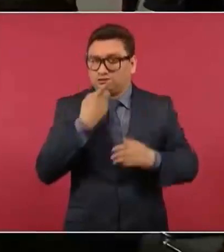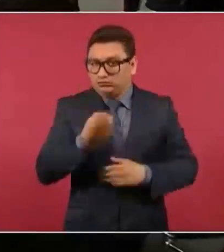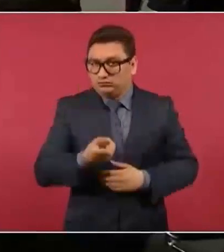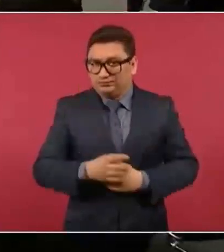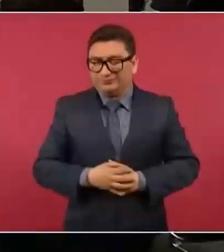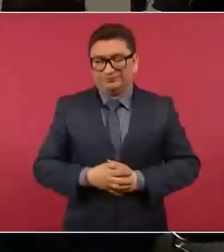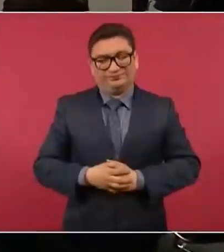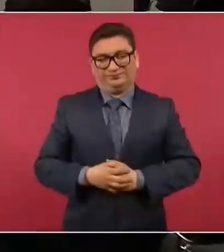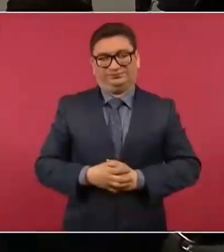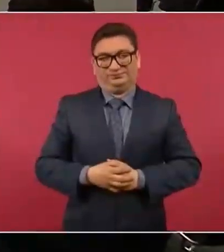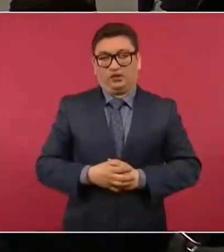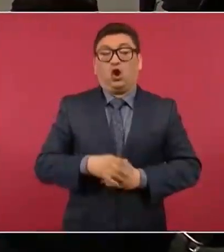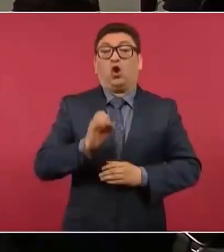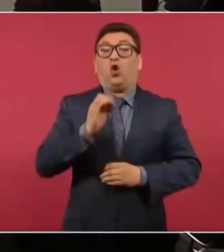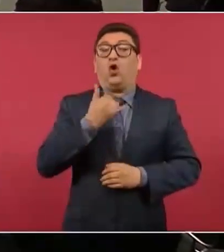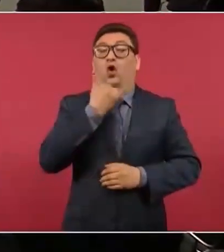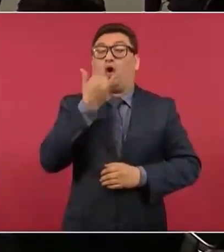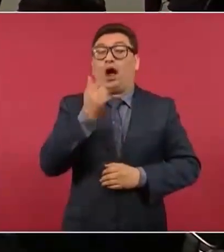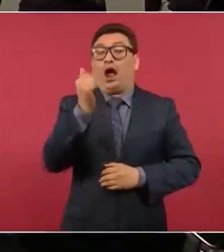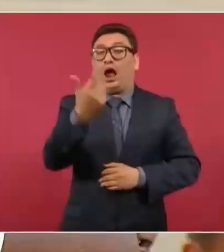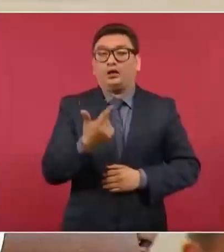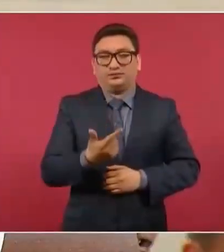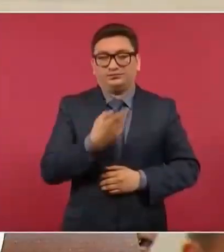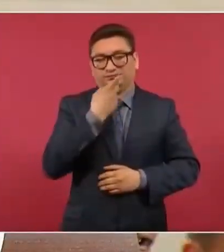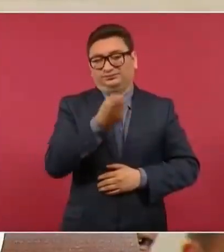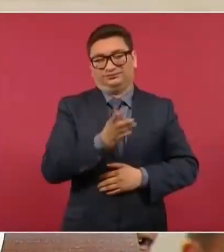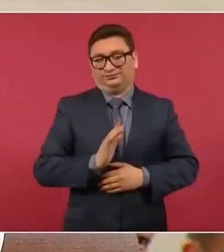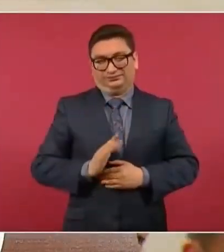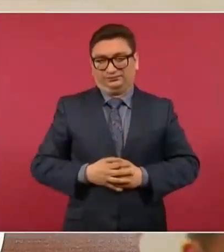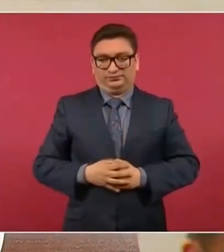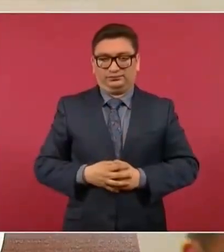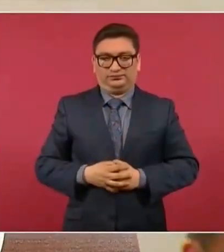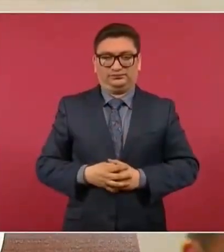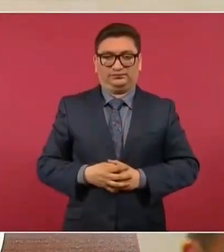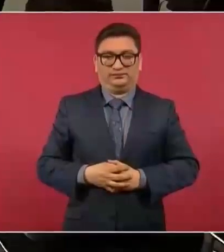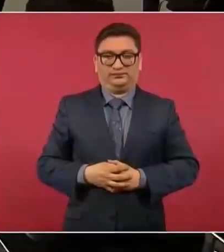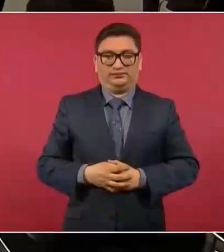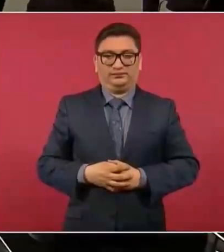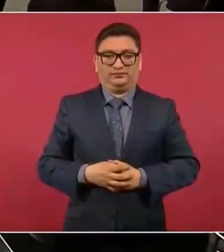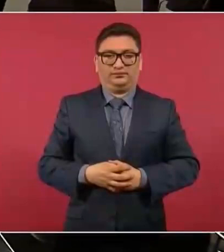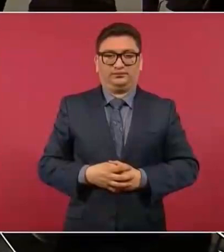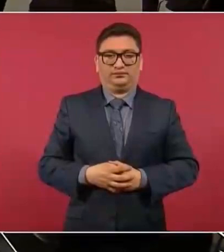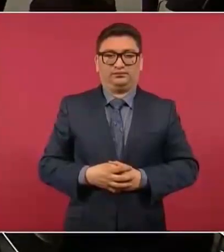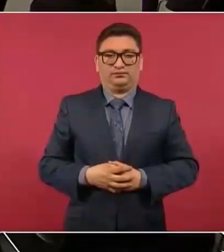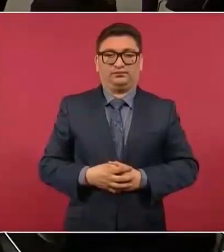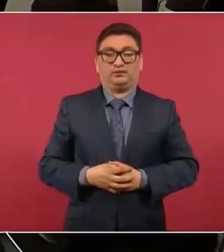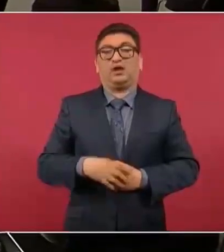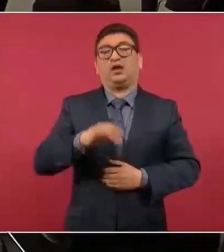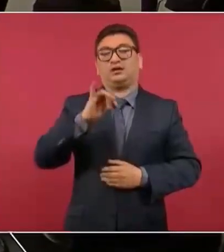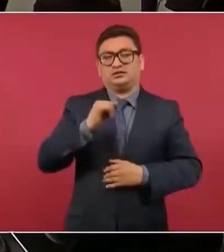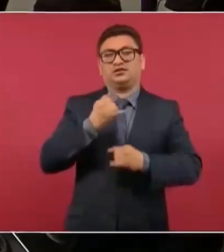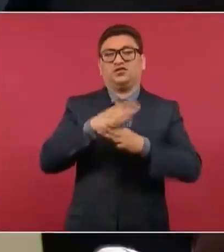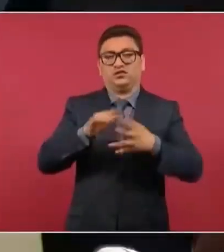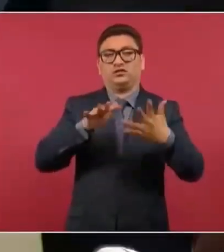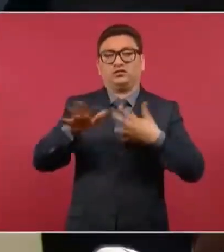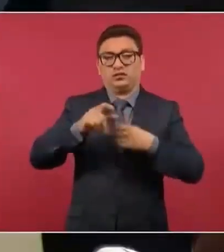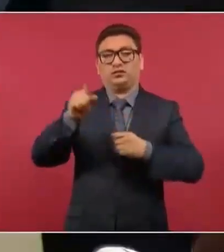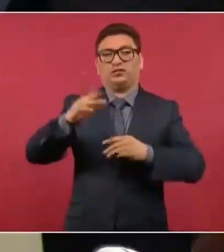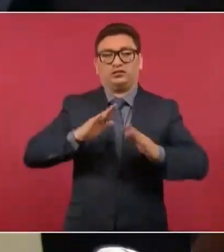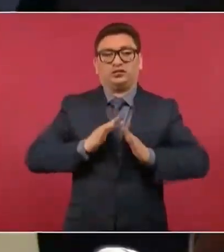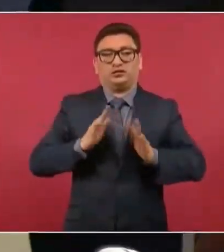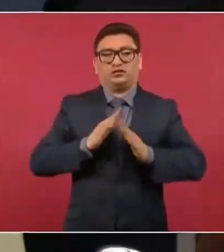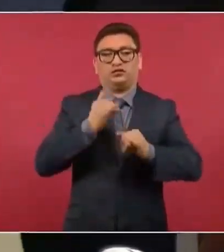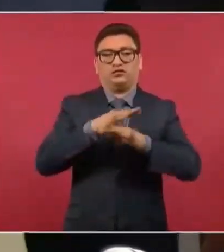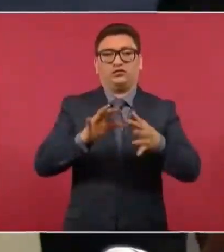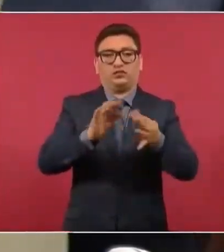diciendo de que se equivocaron. Es que la información se echó por transparencia, es la misma Sedena la Pues sí,